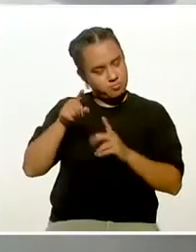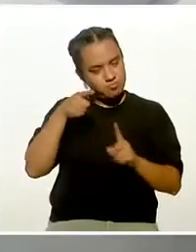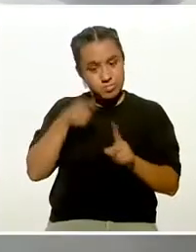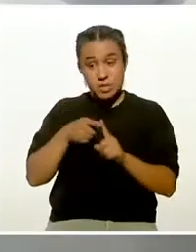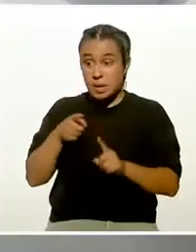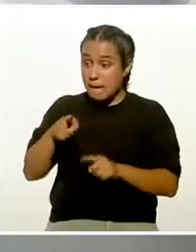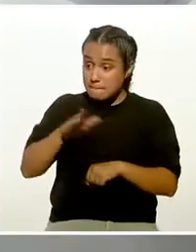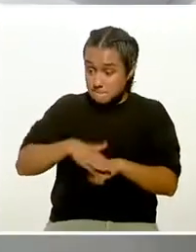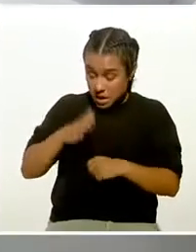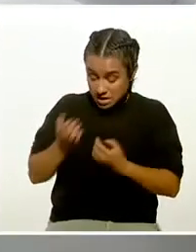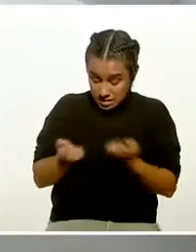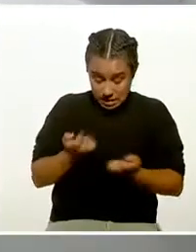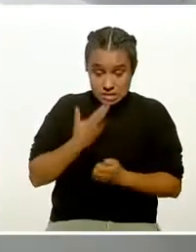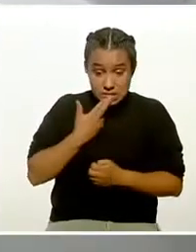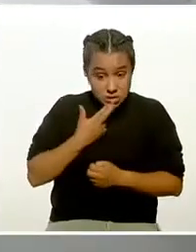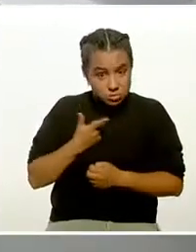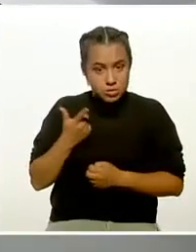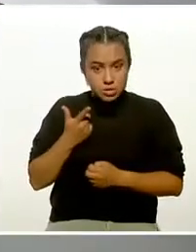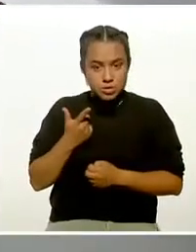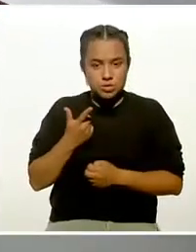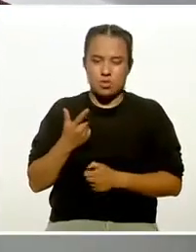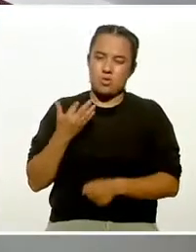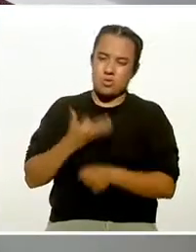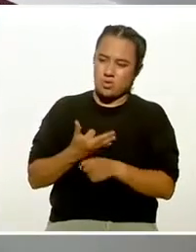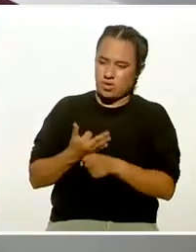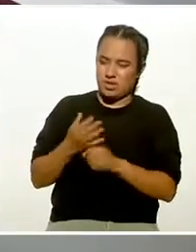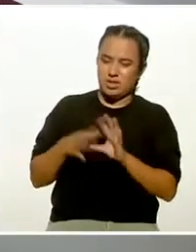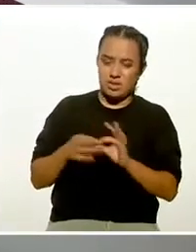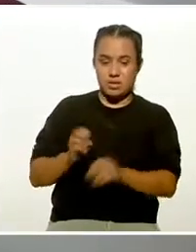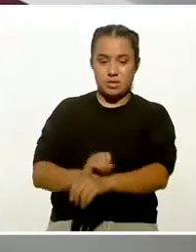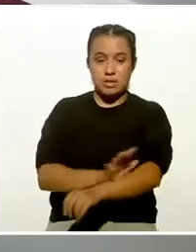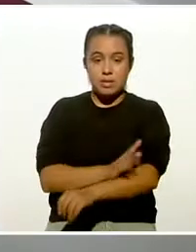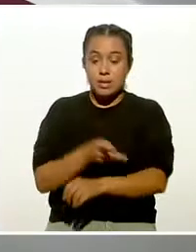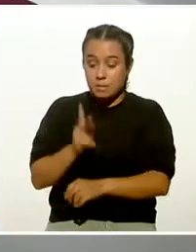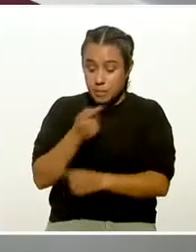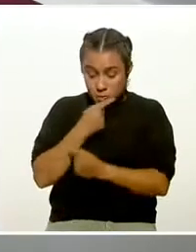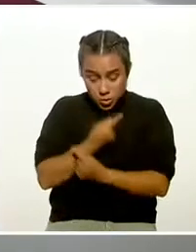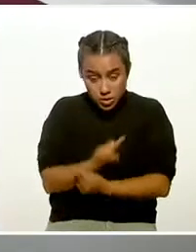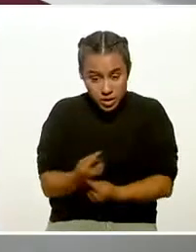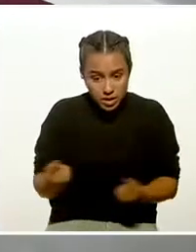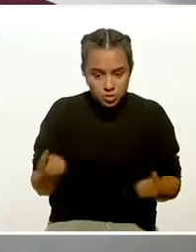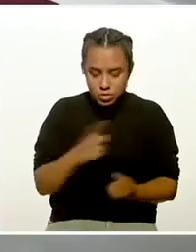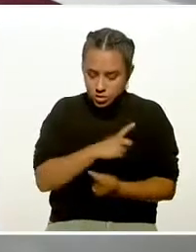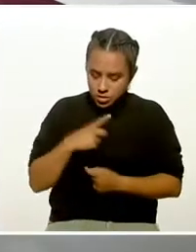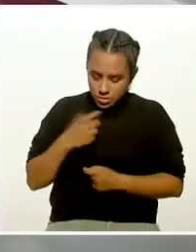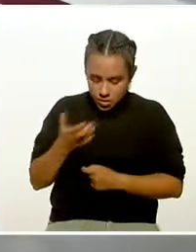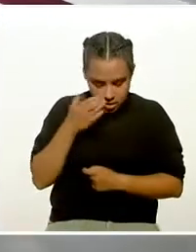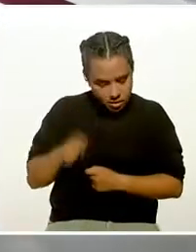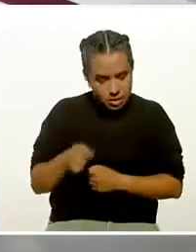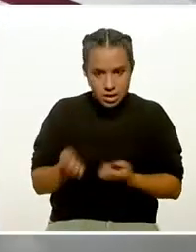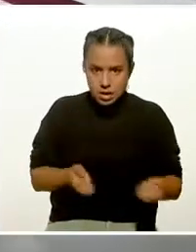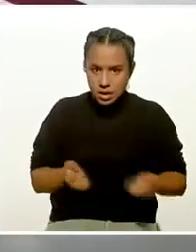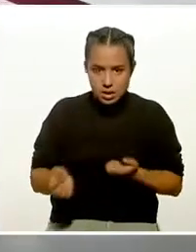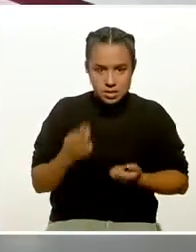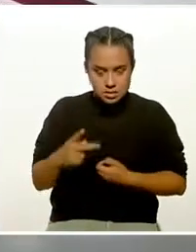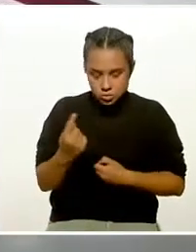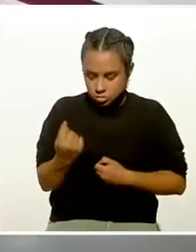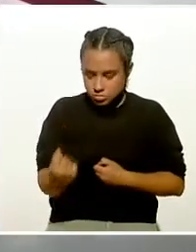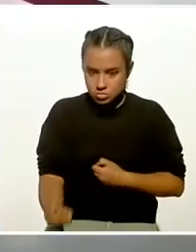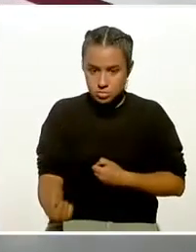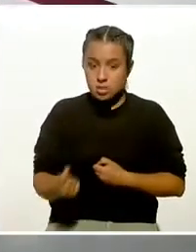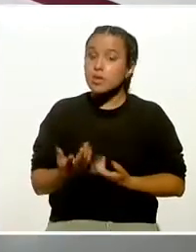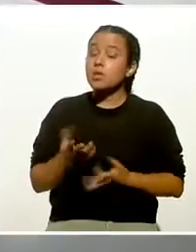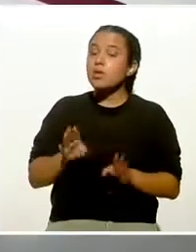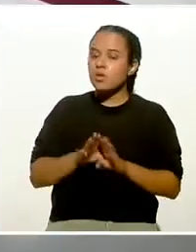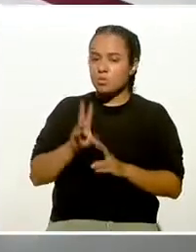ejercitemos mejor. Obviamente, hoy estuvimos hablando de emociones, pero incluirlo desde los niños. Para acostumbrarlos a hacer ejercicio desde pequeños. ¿Y cómo ves?